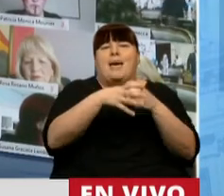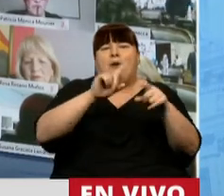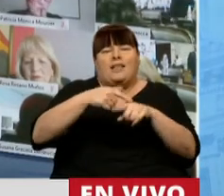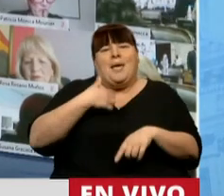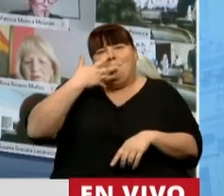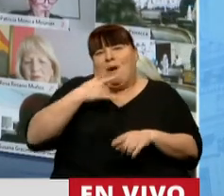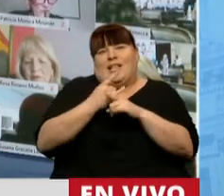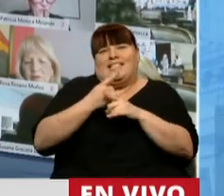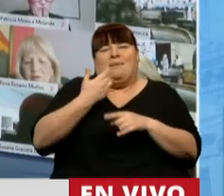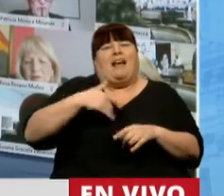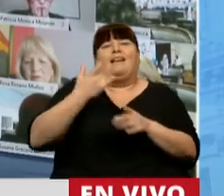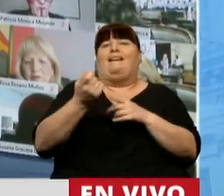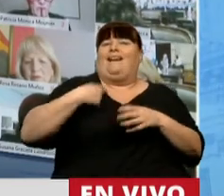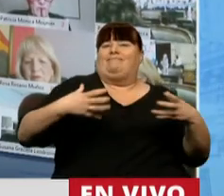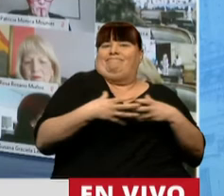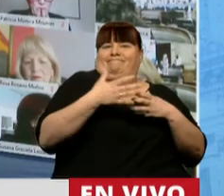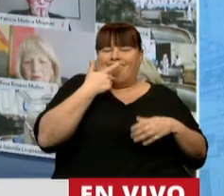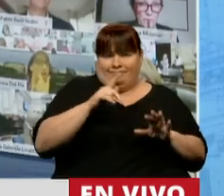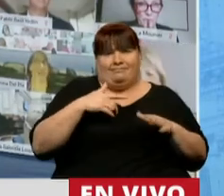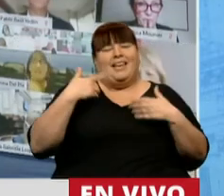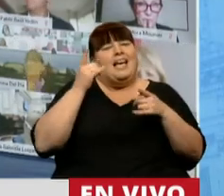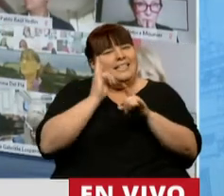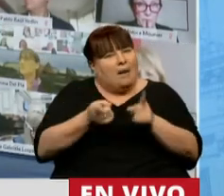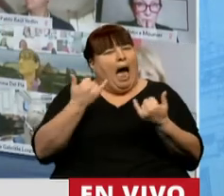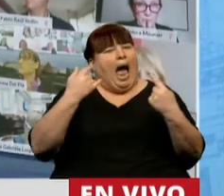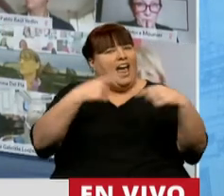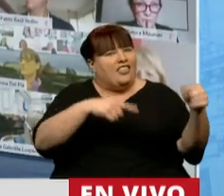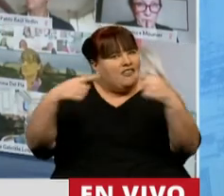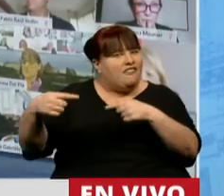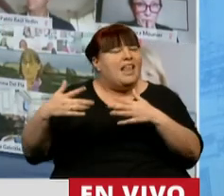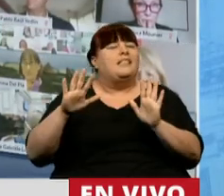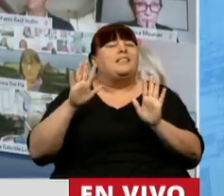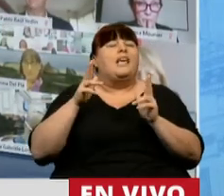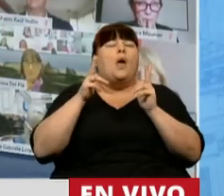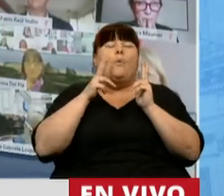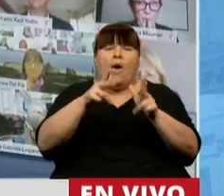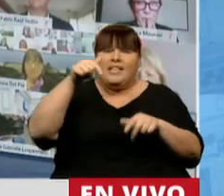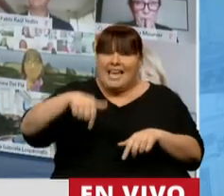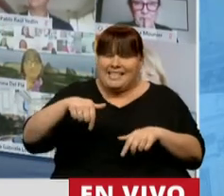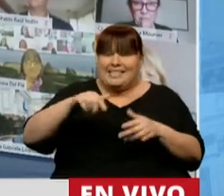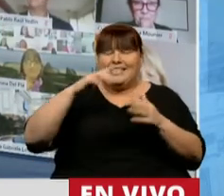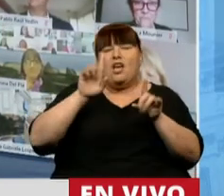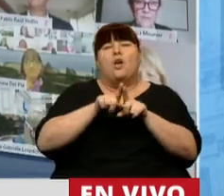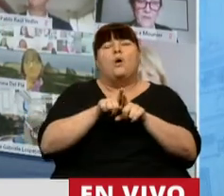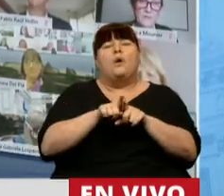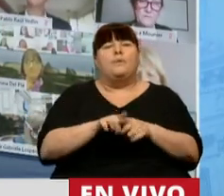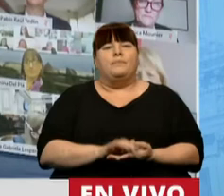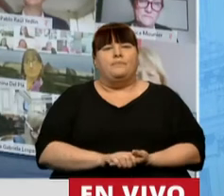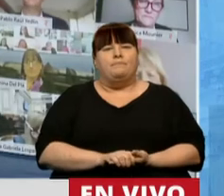que nos encanta hacer a los argentinos, alimentar muchas veces la diferencia, hay que decir que este acto de